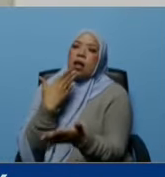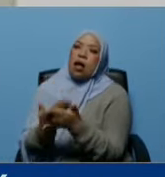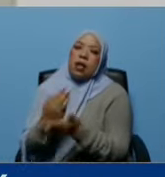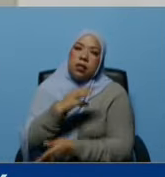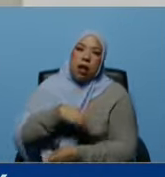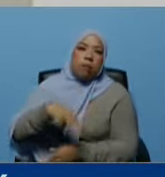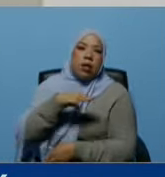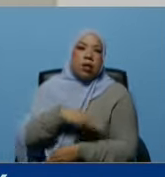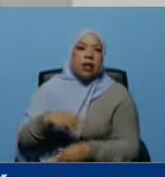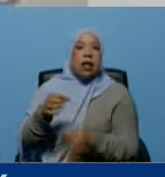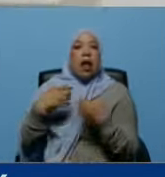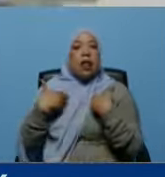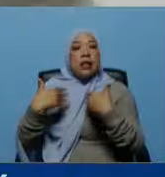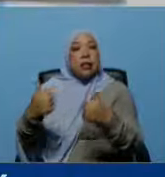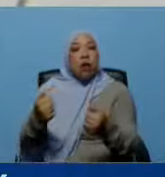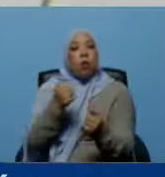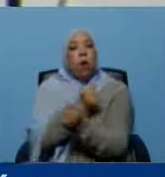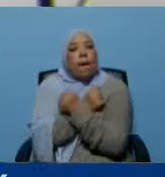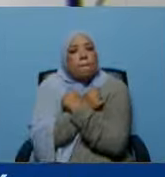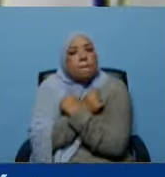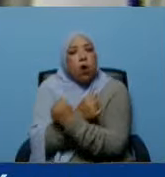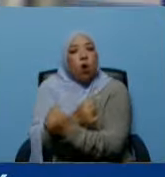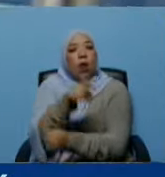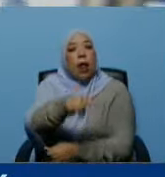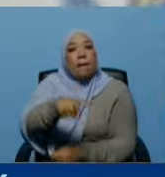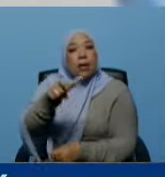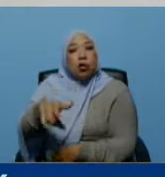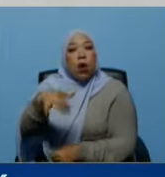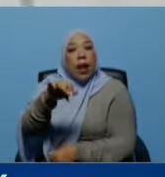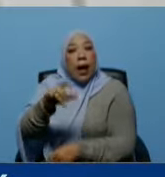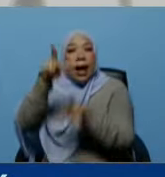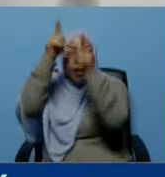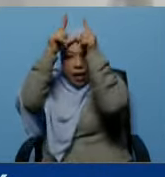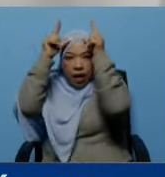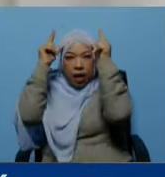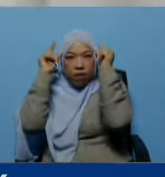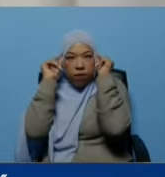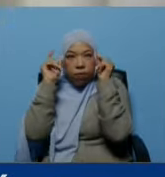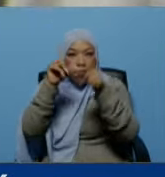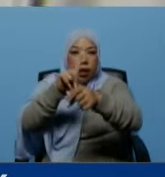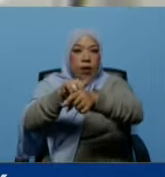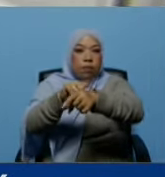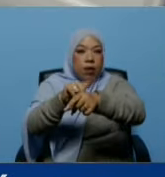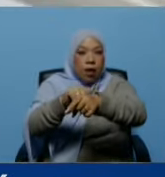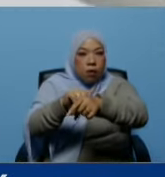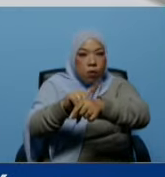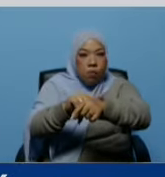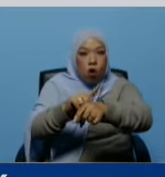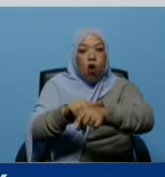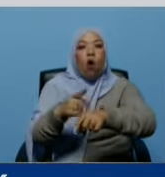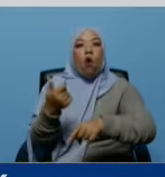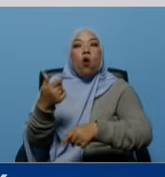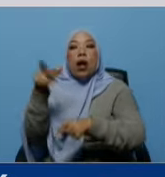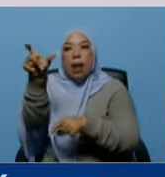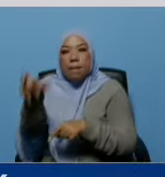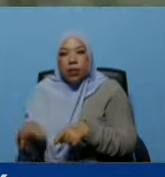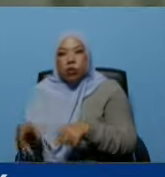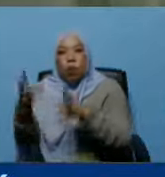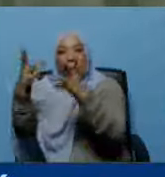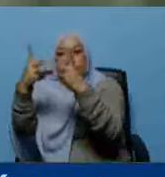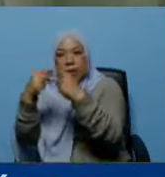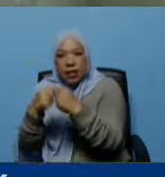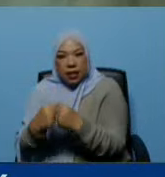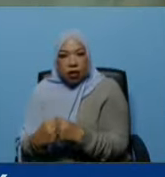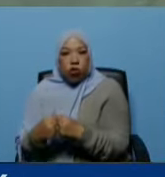con tanto amor que da usted todo el personal que aquí colaboramos como enfermeras los doctores todo el personal que